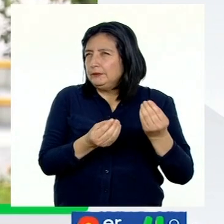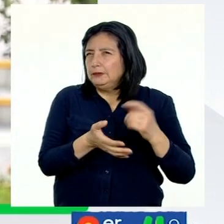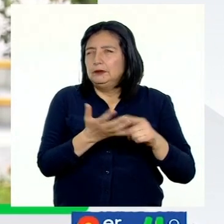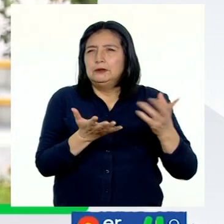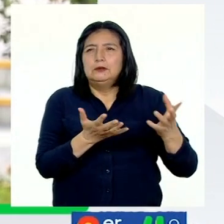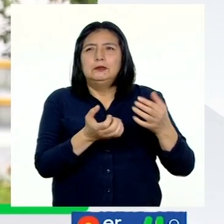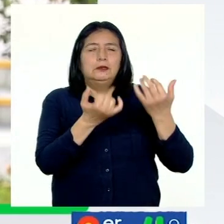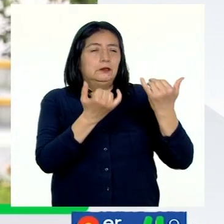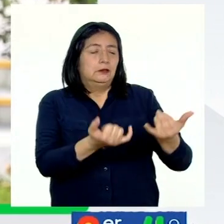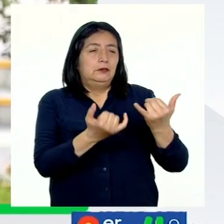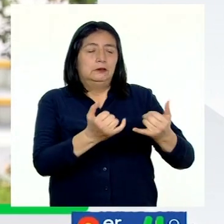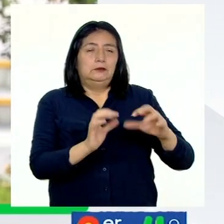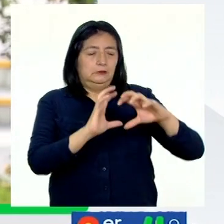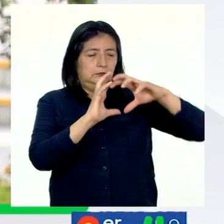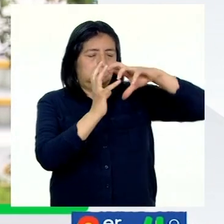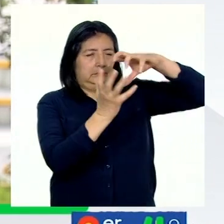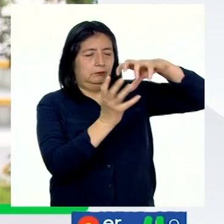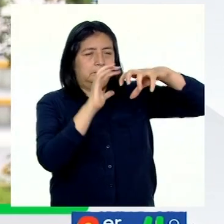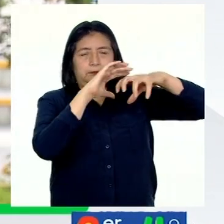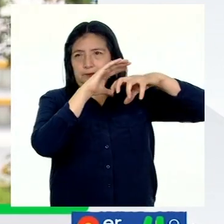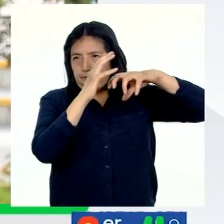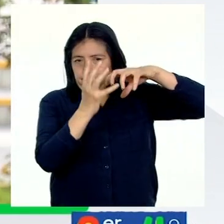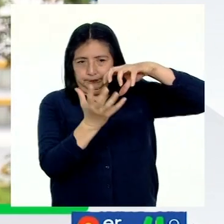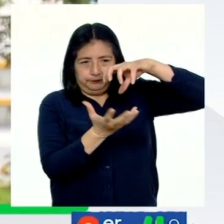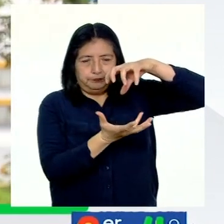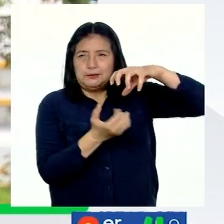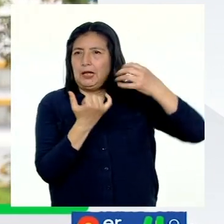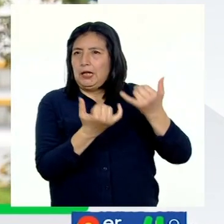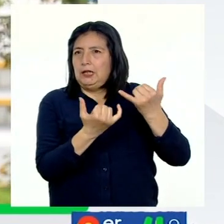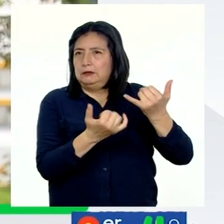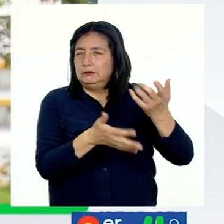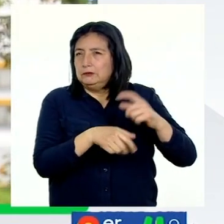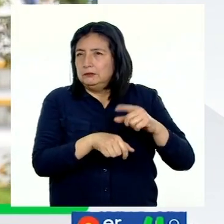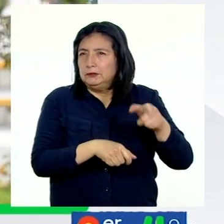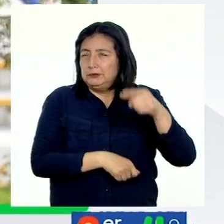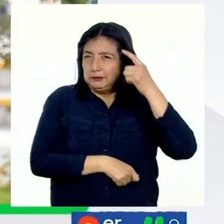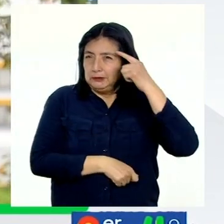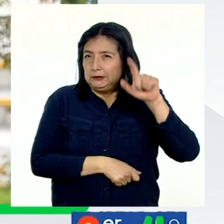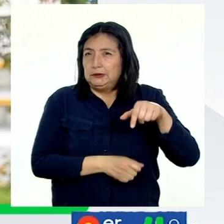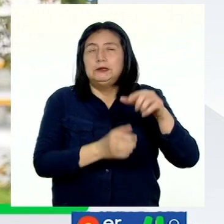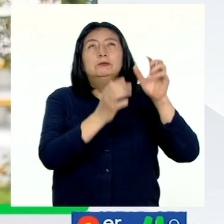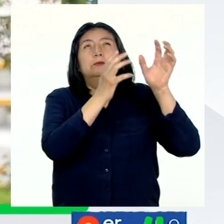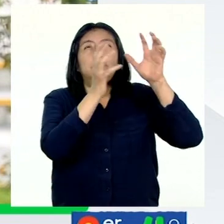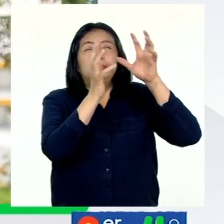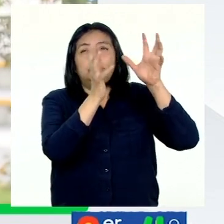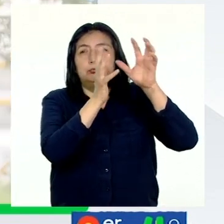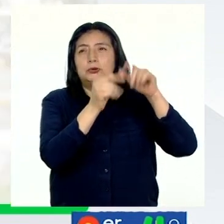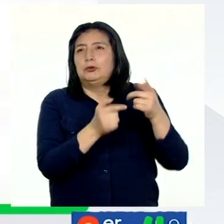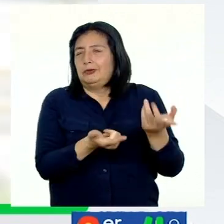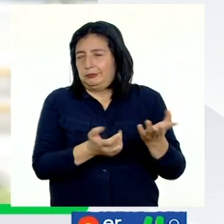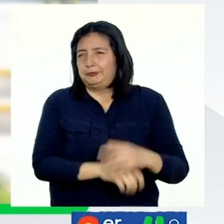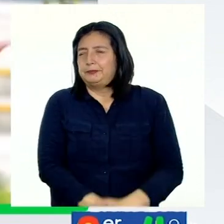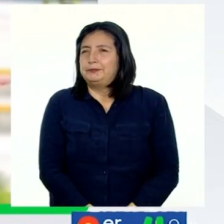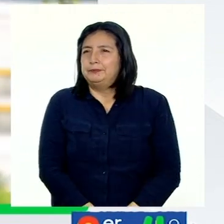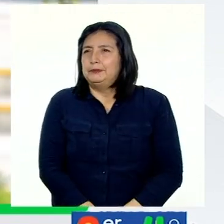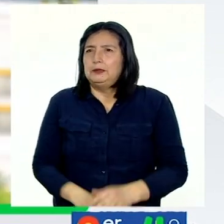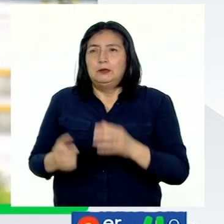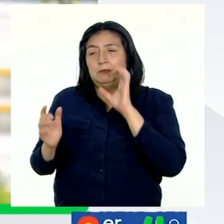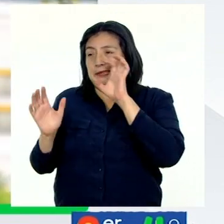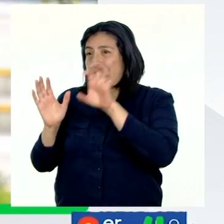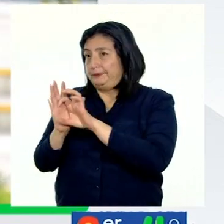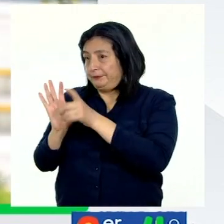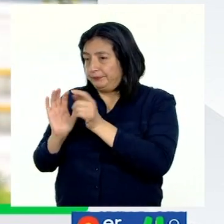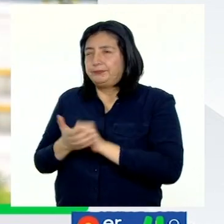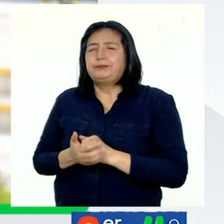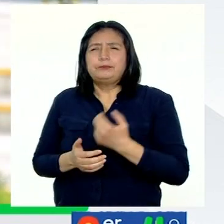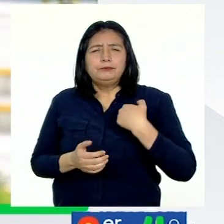condiciones actuales, las condiciones instantáneas de la atmósfera, conocida también como tiempo meteorológico o tiempo atmosférico. Por ejemplo,